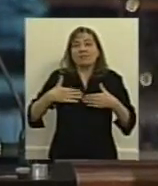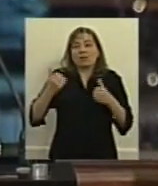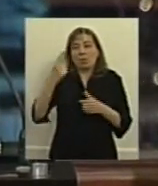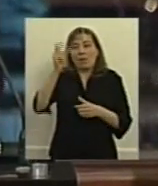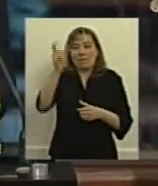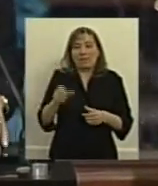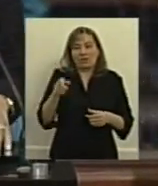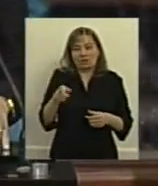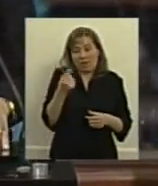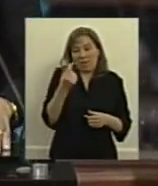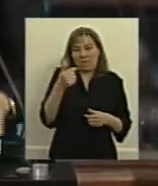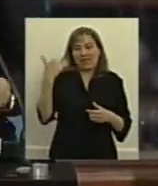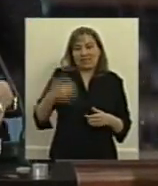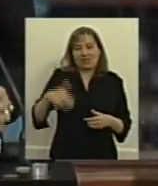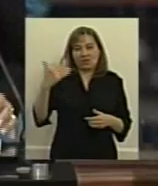vez sea el valor